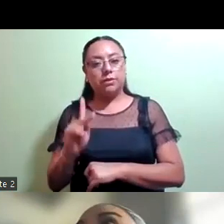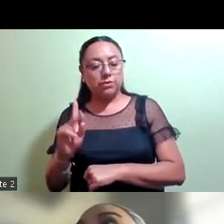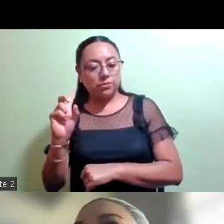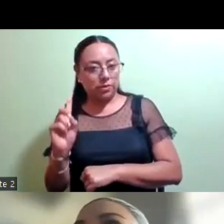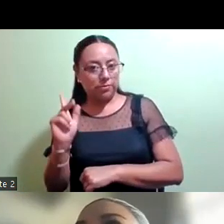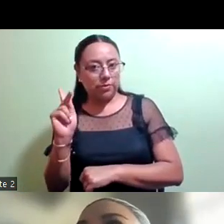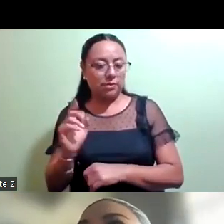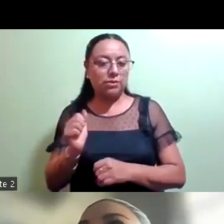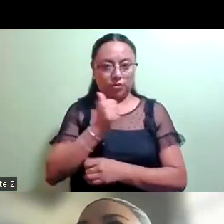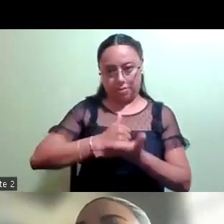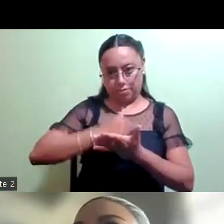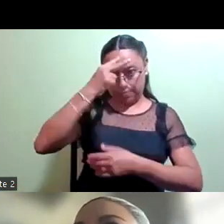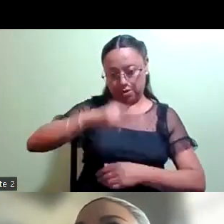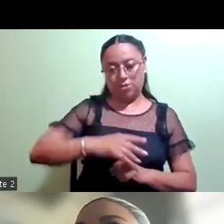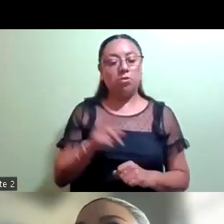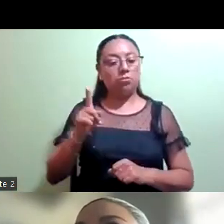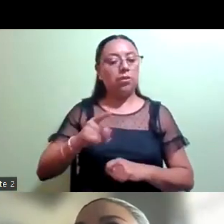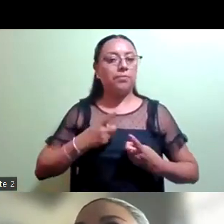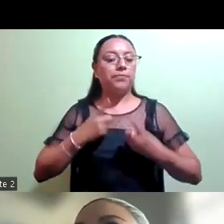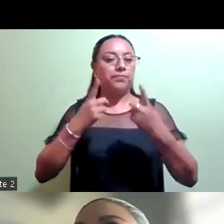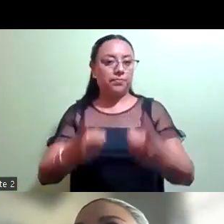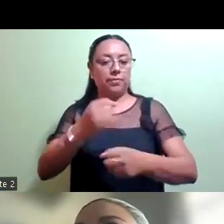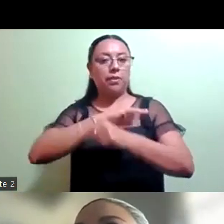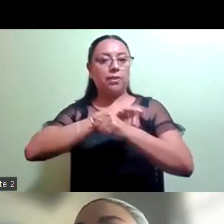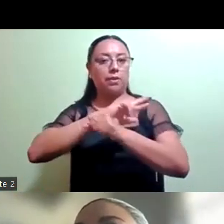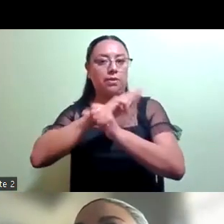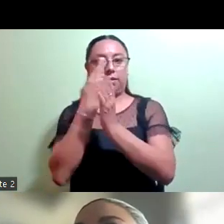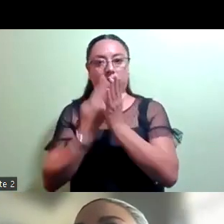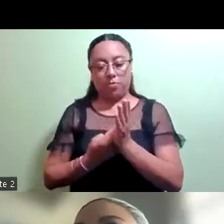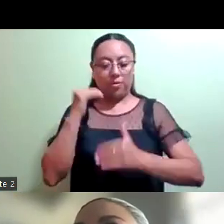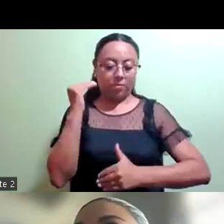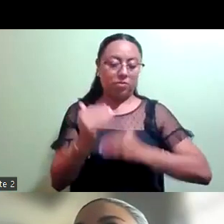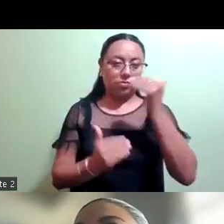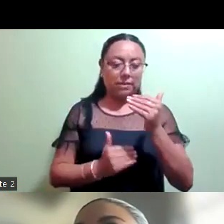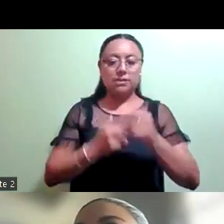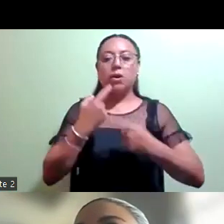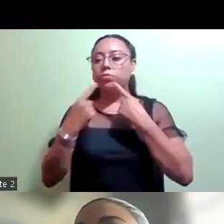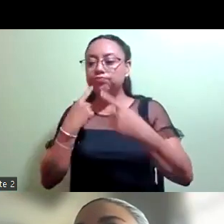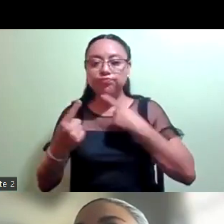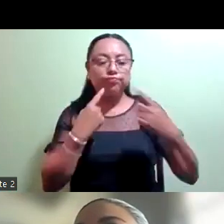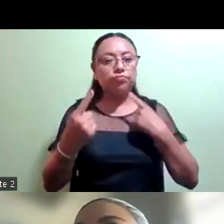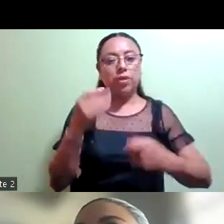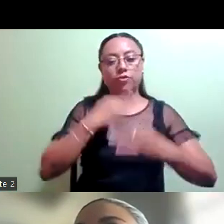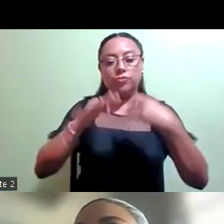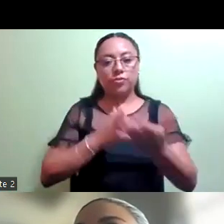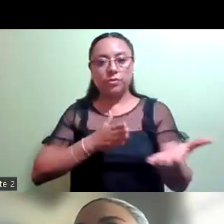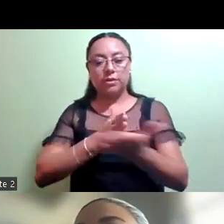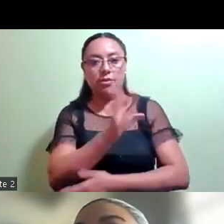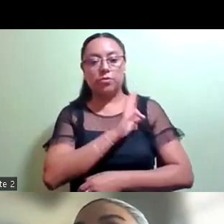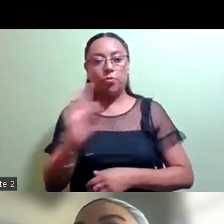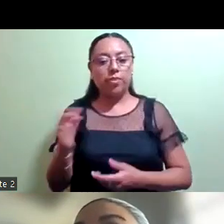de México, mediante el cual remite el reporte del proceso de deliberación pública de los proyectos del Plan General de Desarrollo